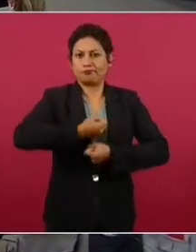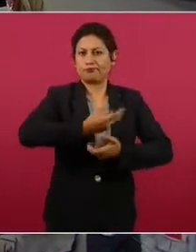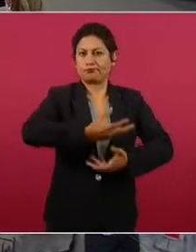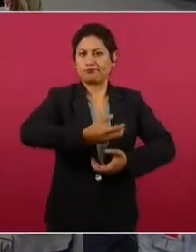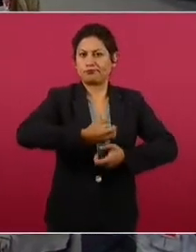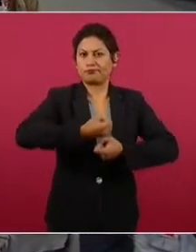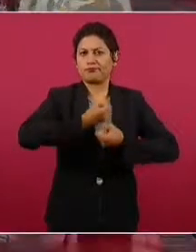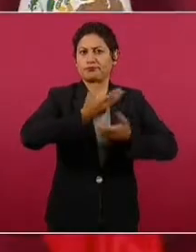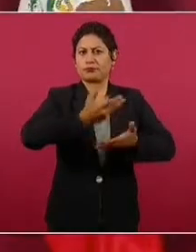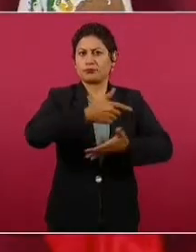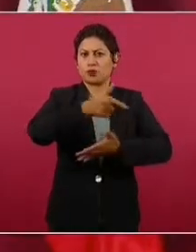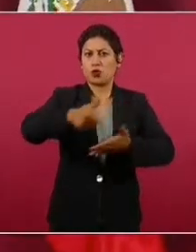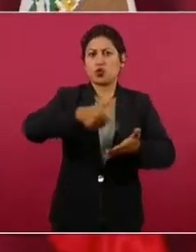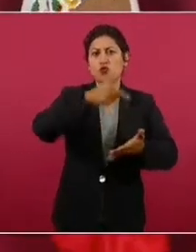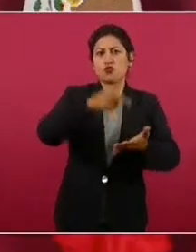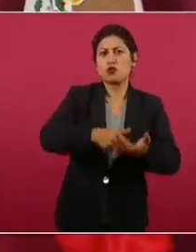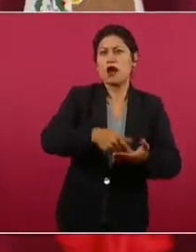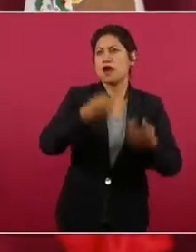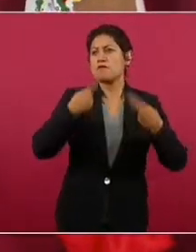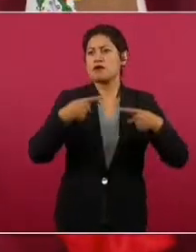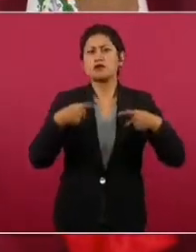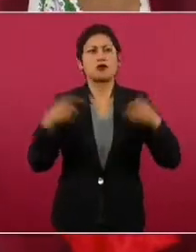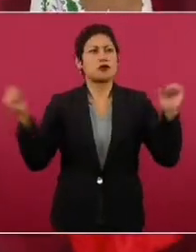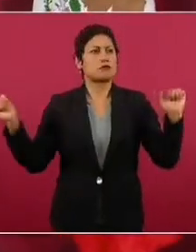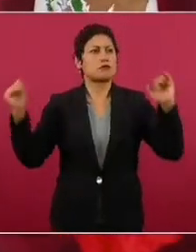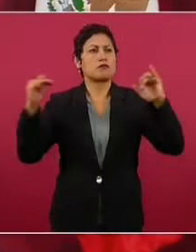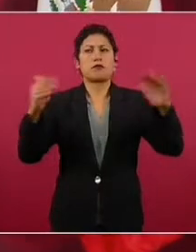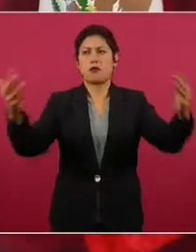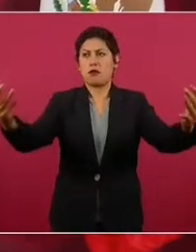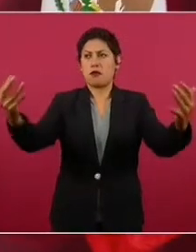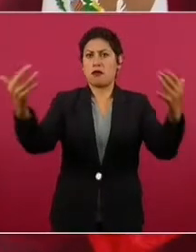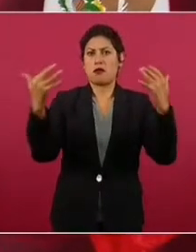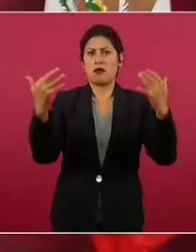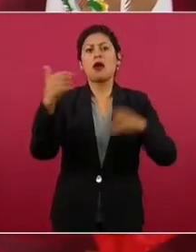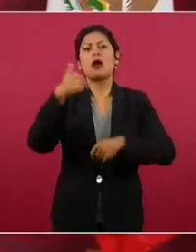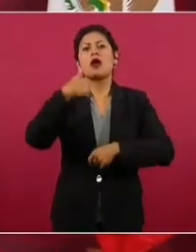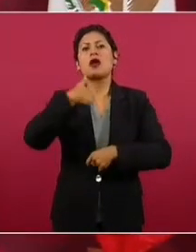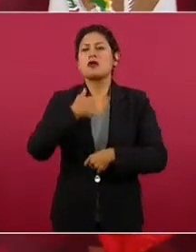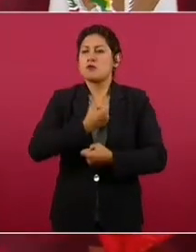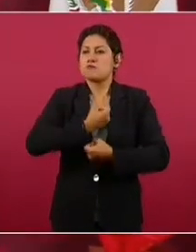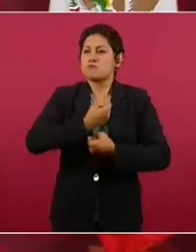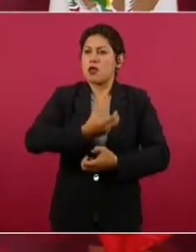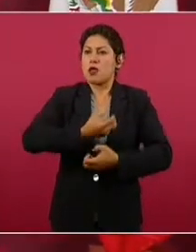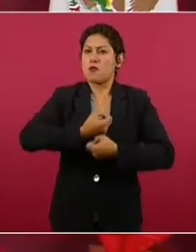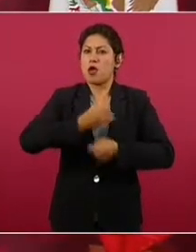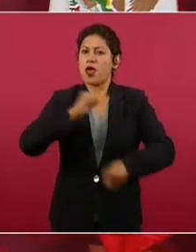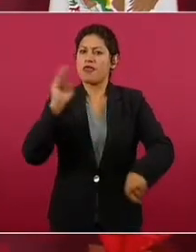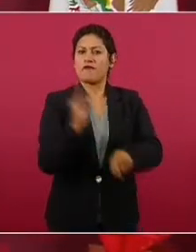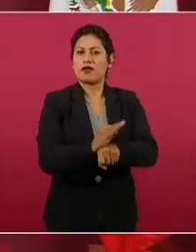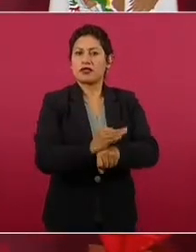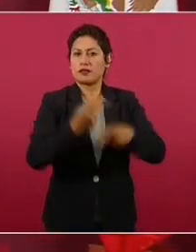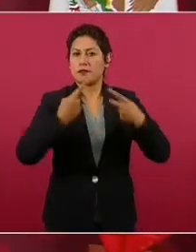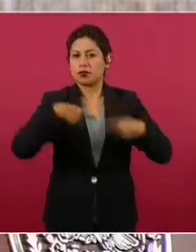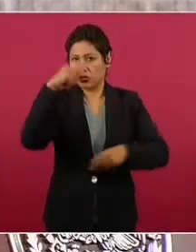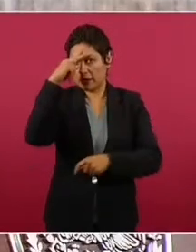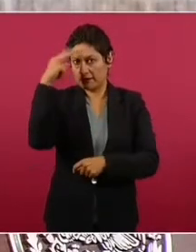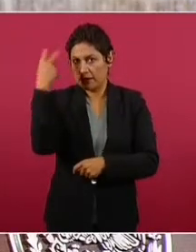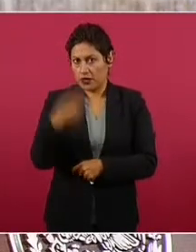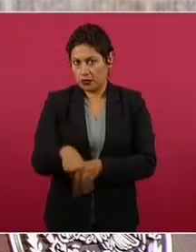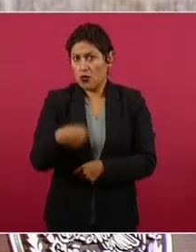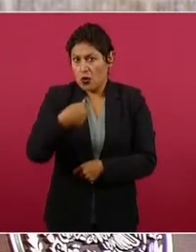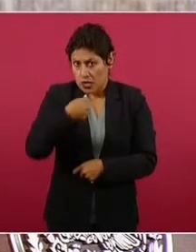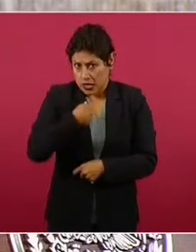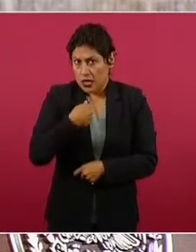plazas, en defensa de nuestros paisanos y cuestionaba